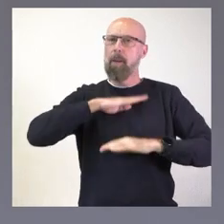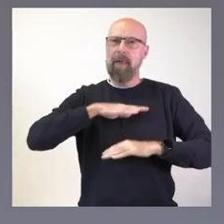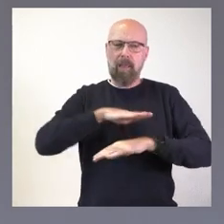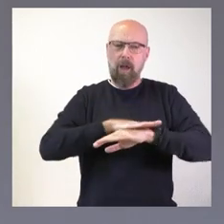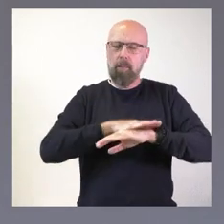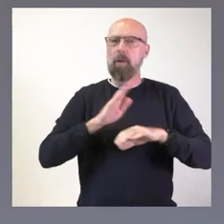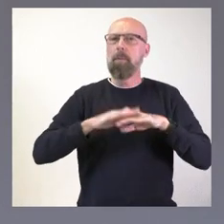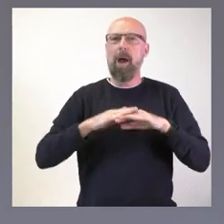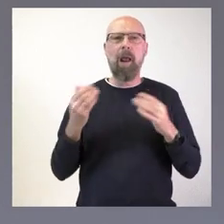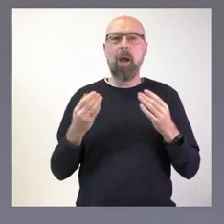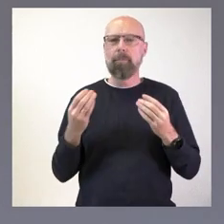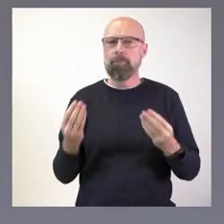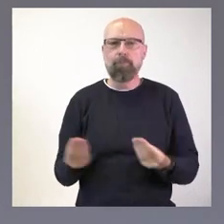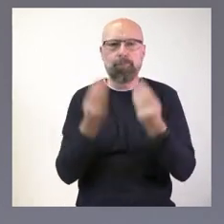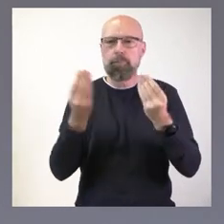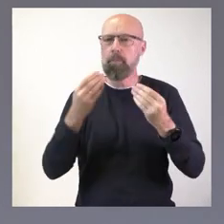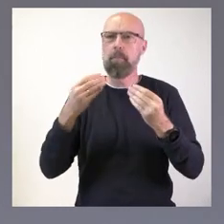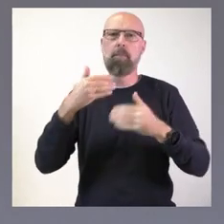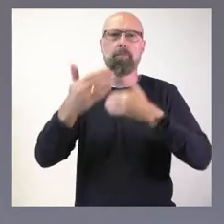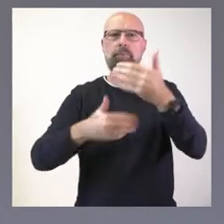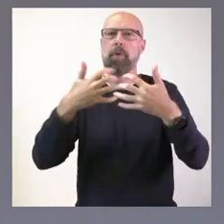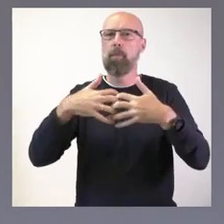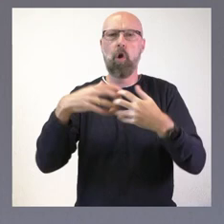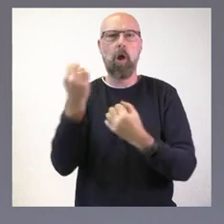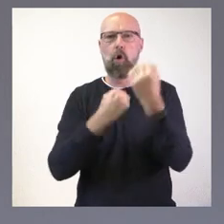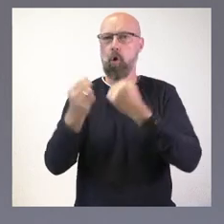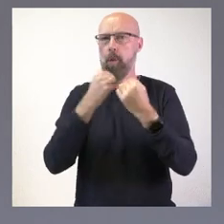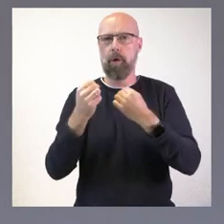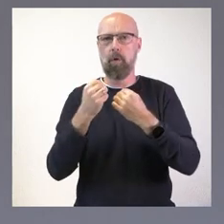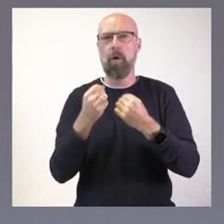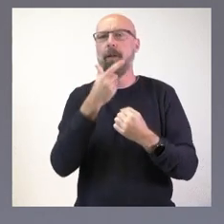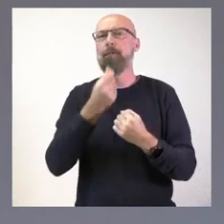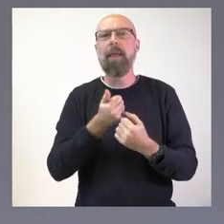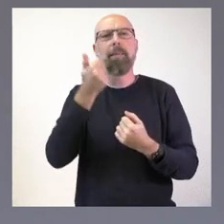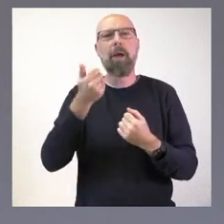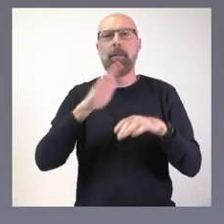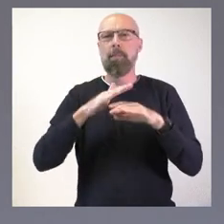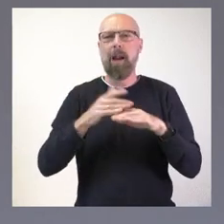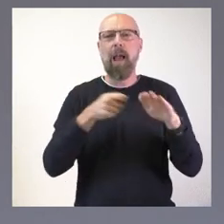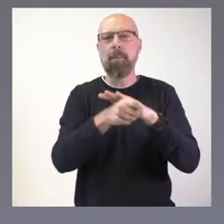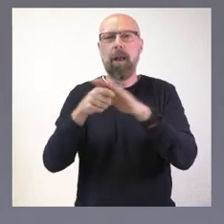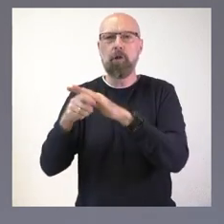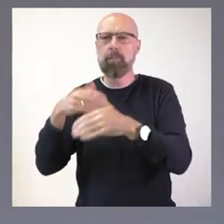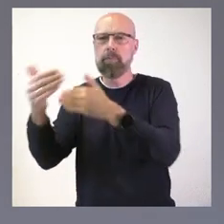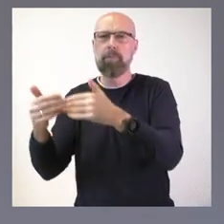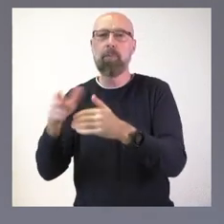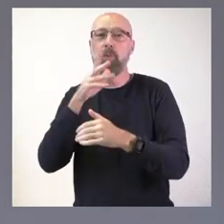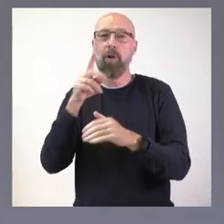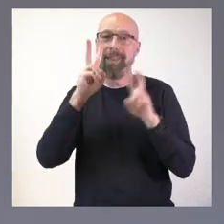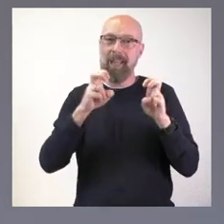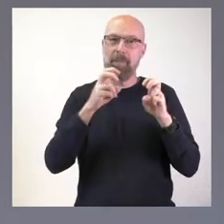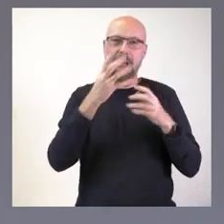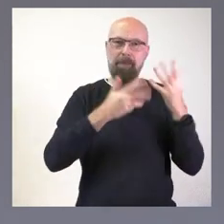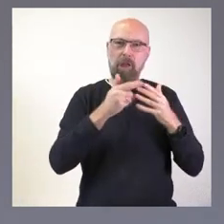en la región de Castilla y León y facilitar todas las oportunidades de inversión para que este tema nunca suponga un obstáculo